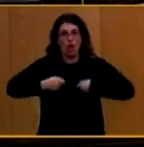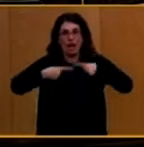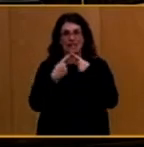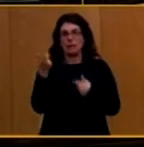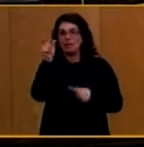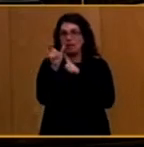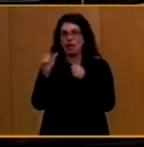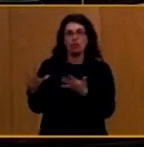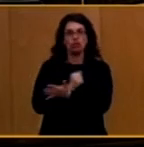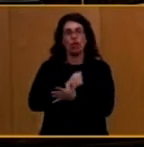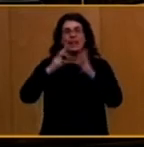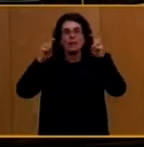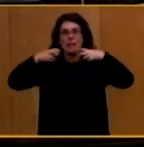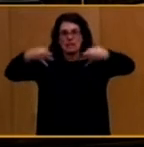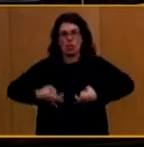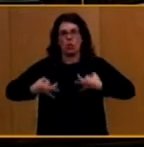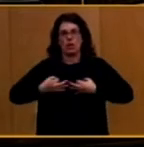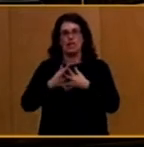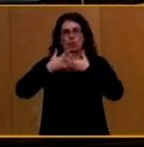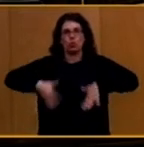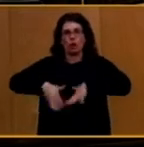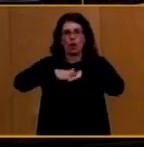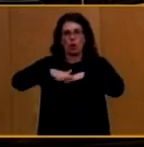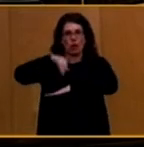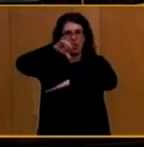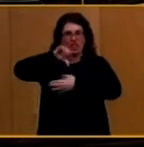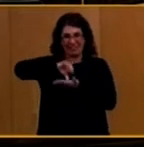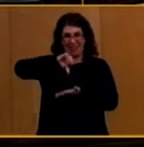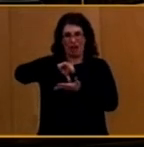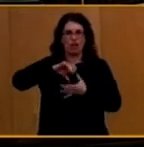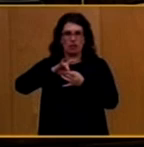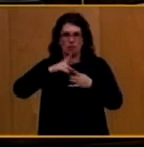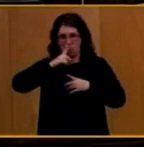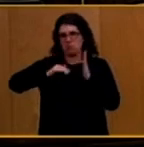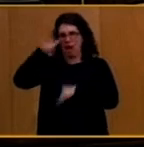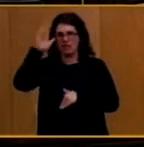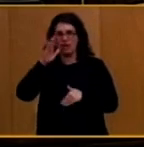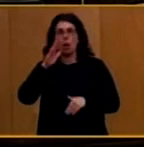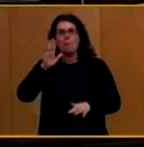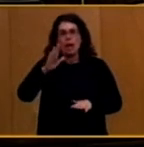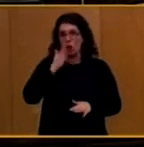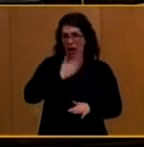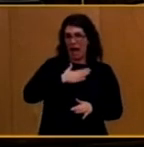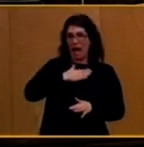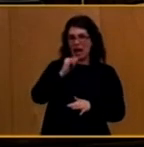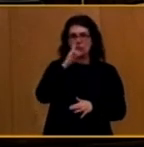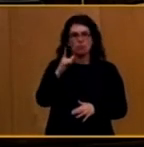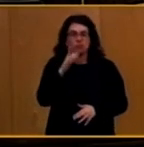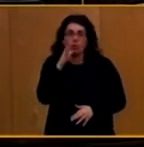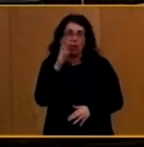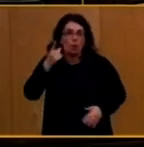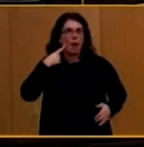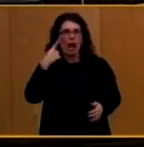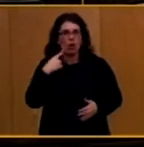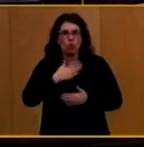de seguridad y la estructura del Gobierno Central, lo sabemos lo que es, pero eso lo tenemos porque nuestro banco no ha sido nuestro banco,